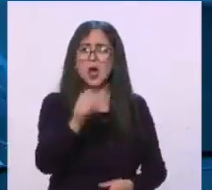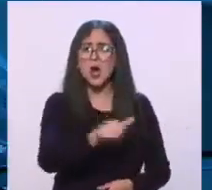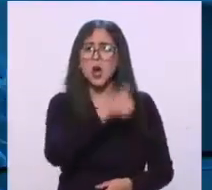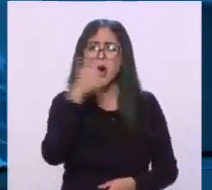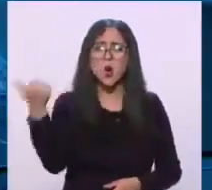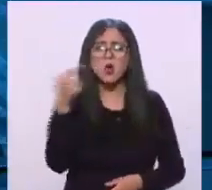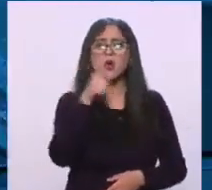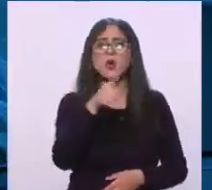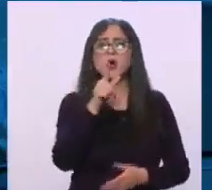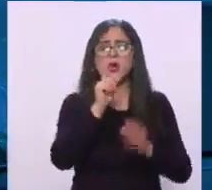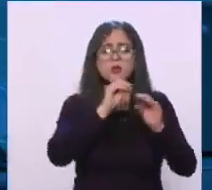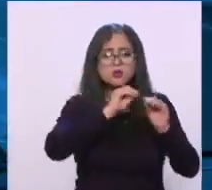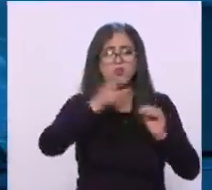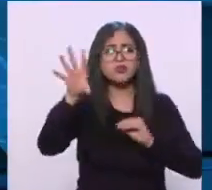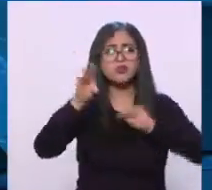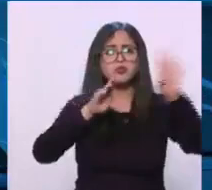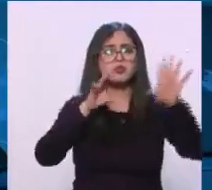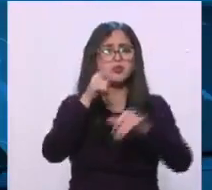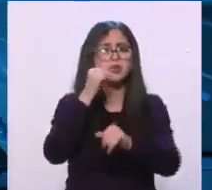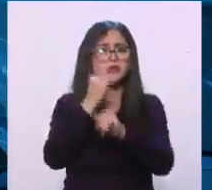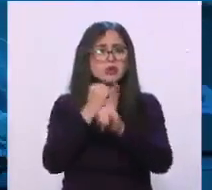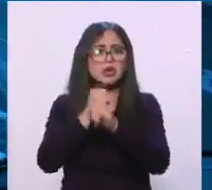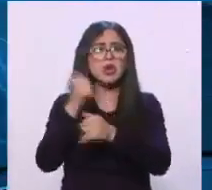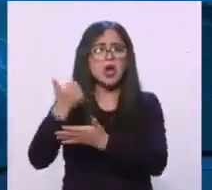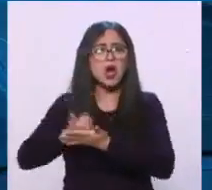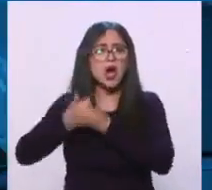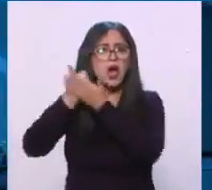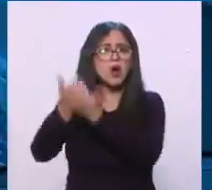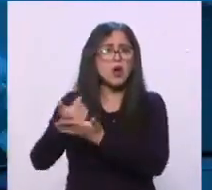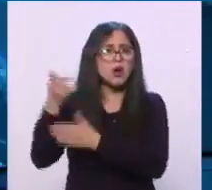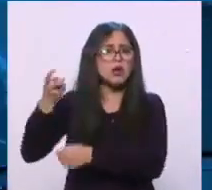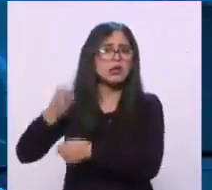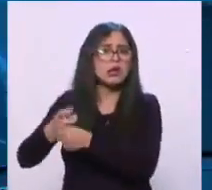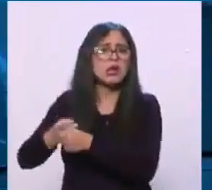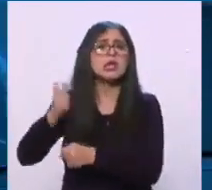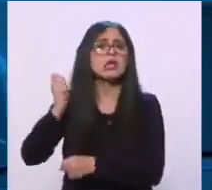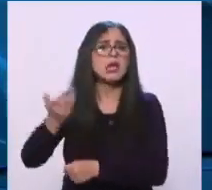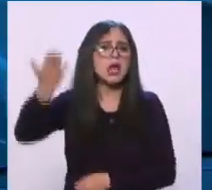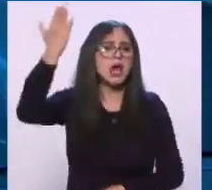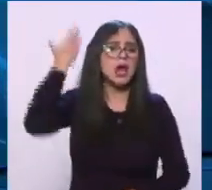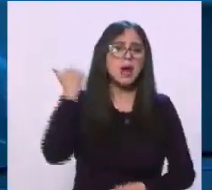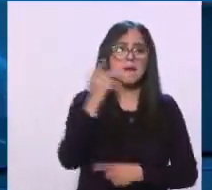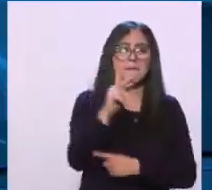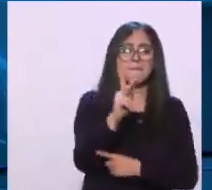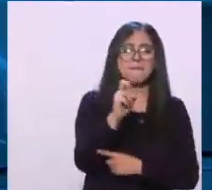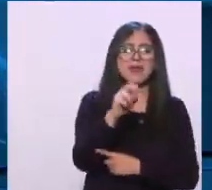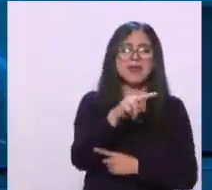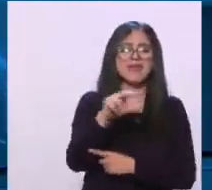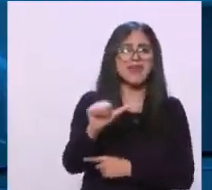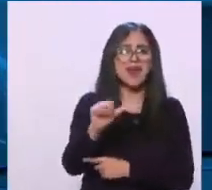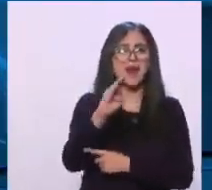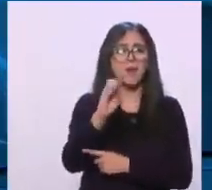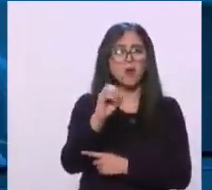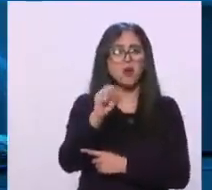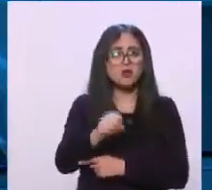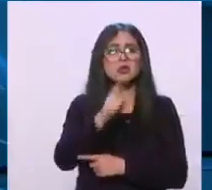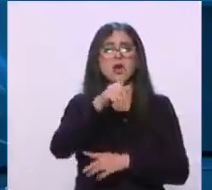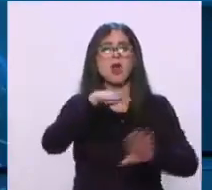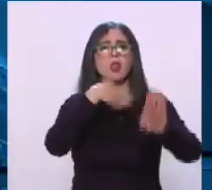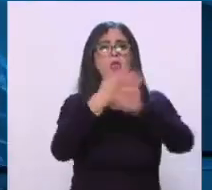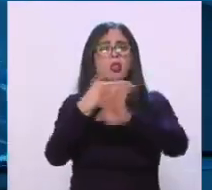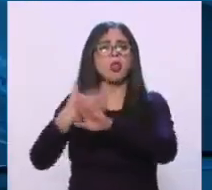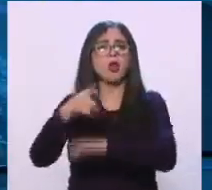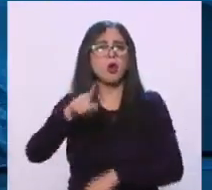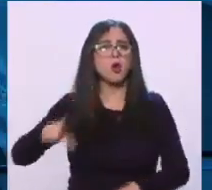nacional, en su momento fueron parte de los Peña Bots, atacaban a periodistas y activistas, y han sido ya hasta ahorita